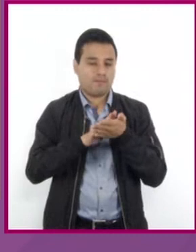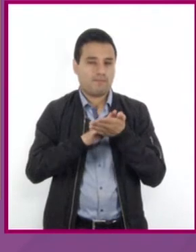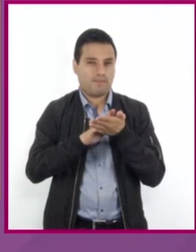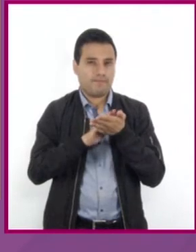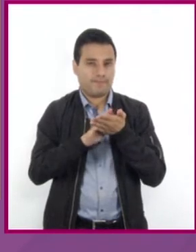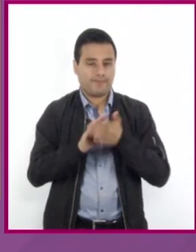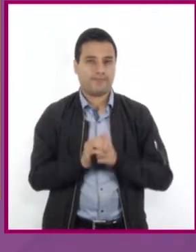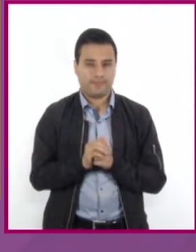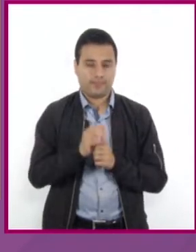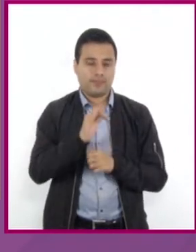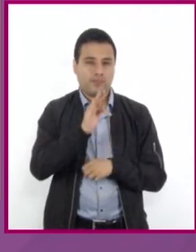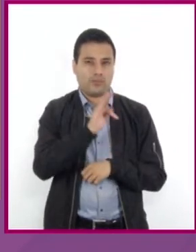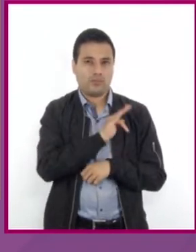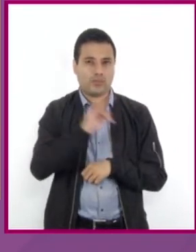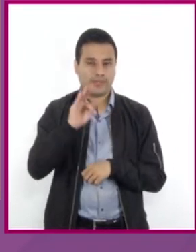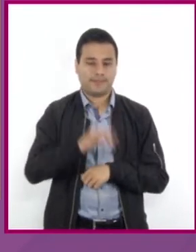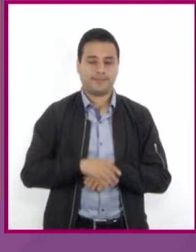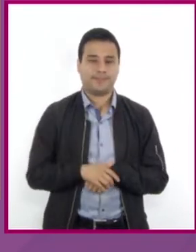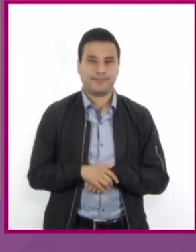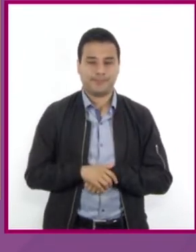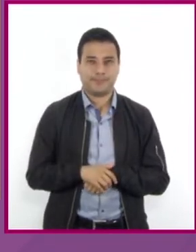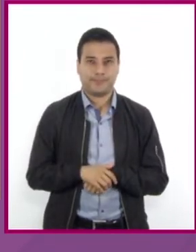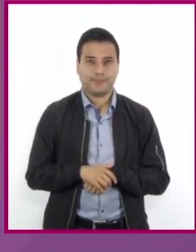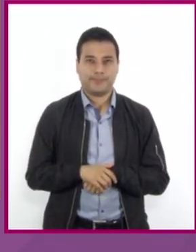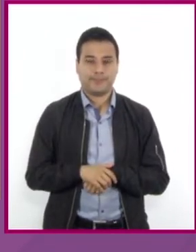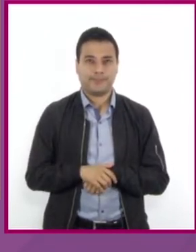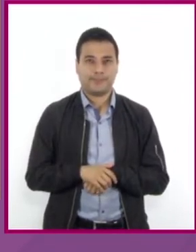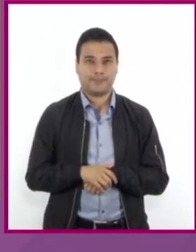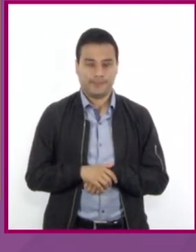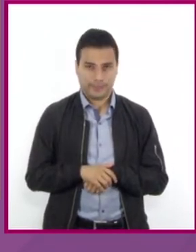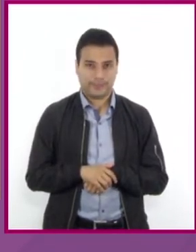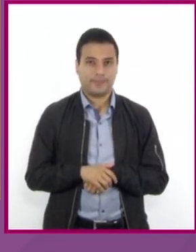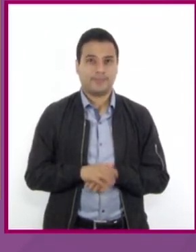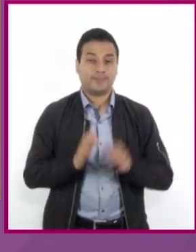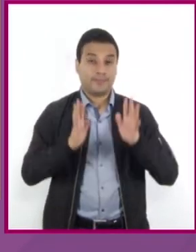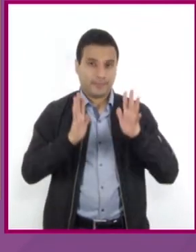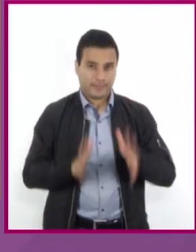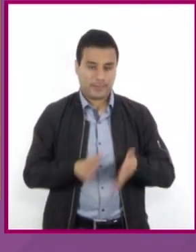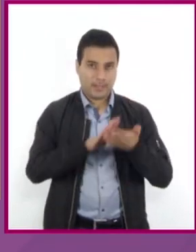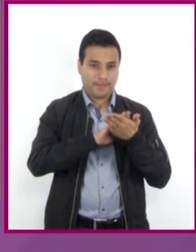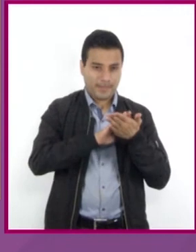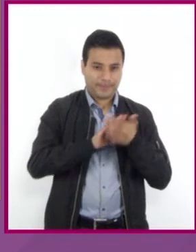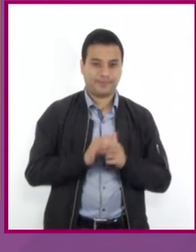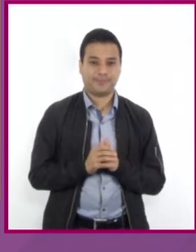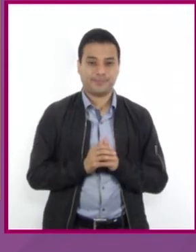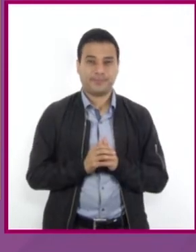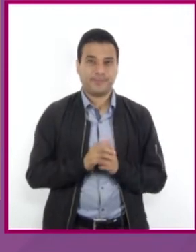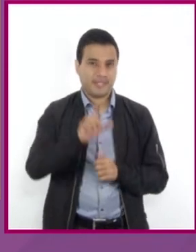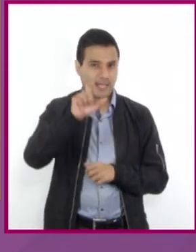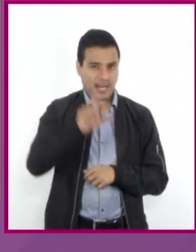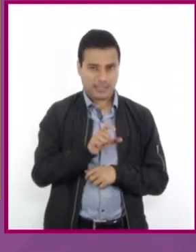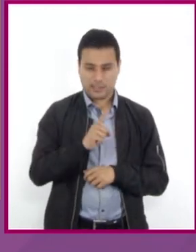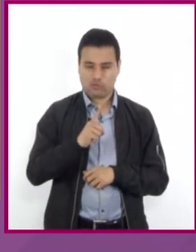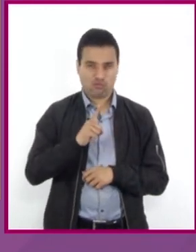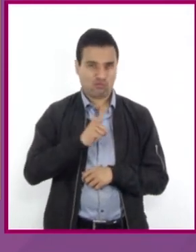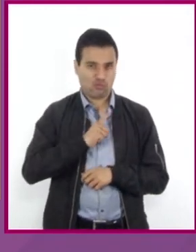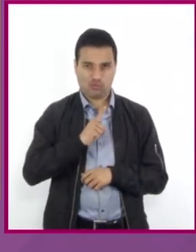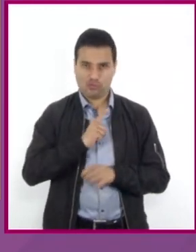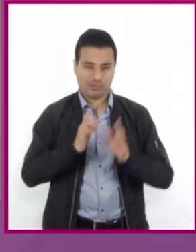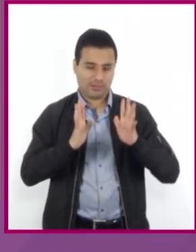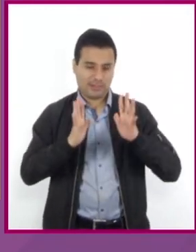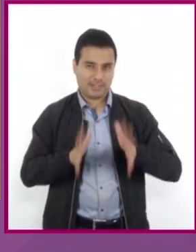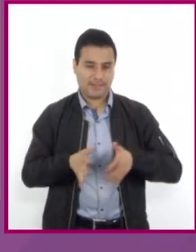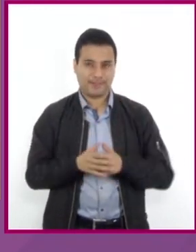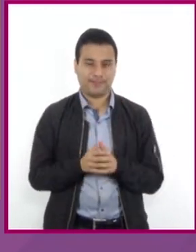3 positivo que está dividiendo en el miembro izquierdo de la igualdad dejamos a la literal X despejada.